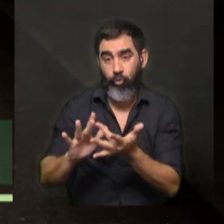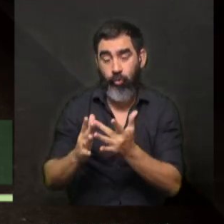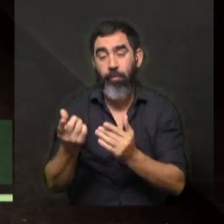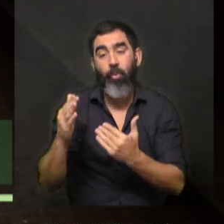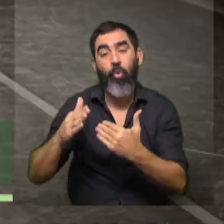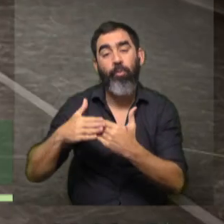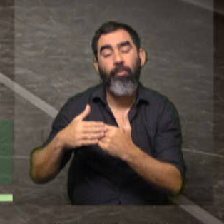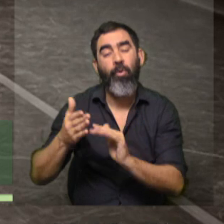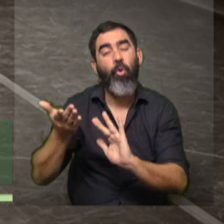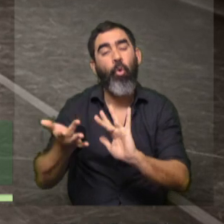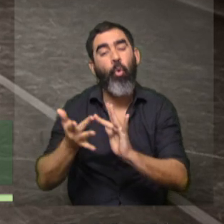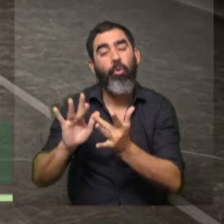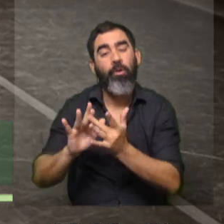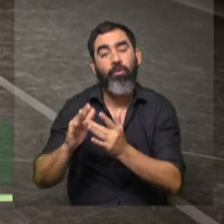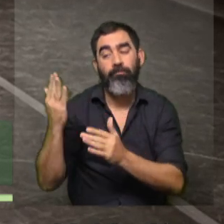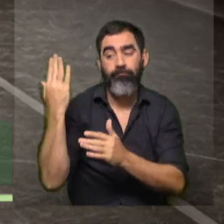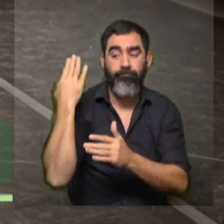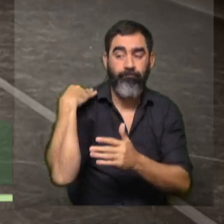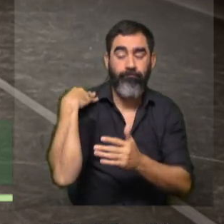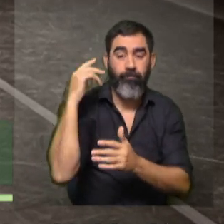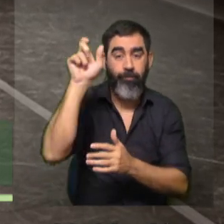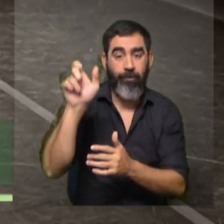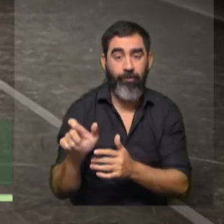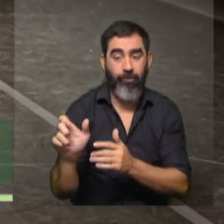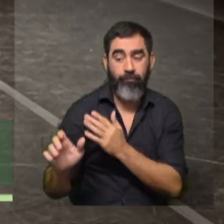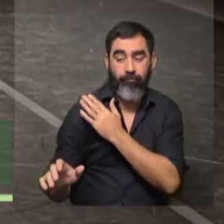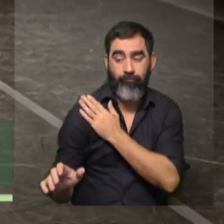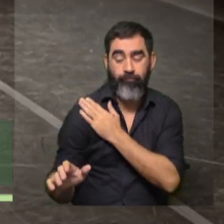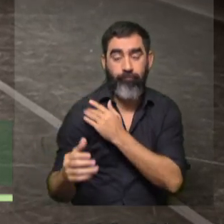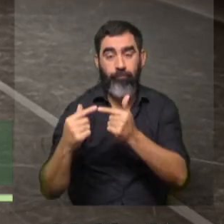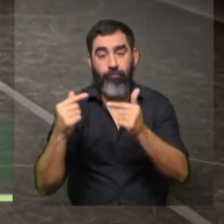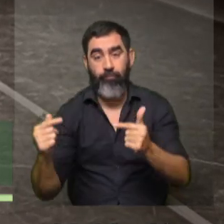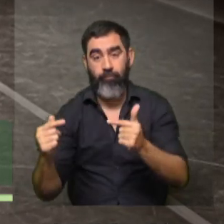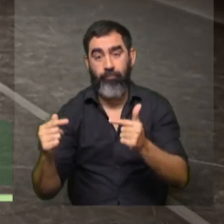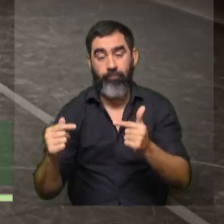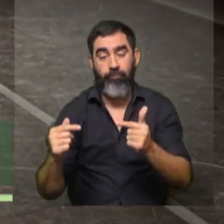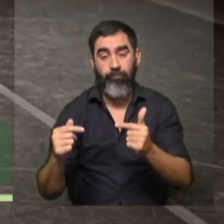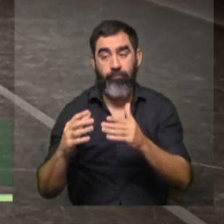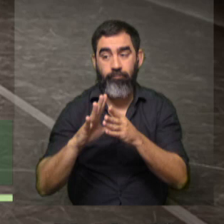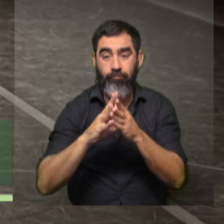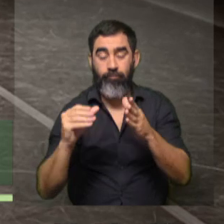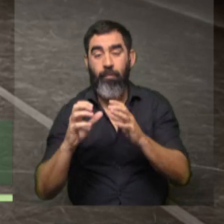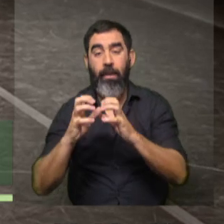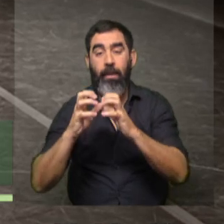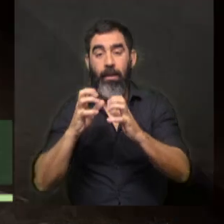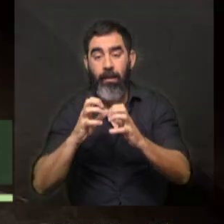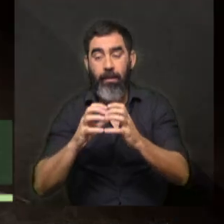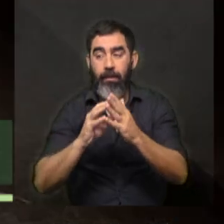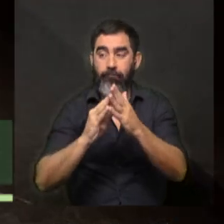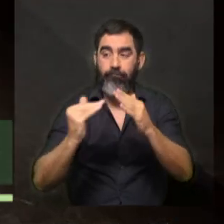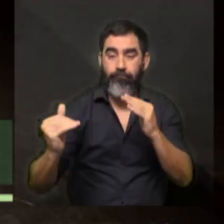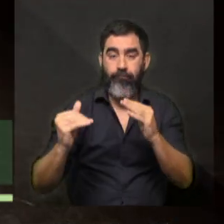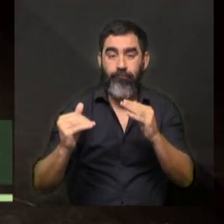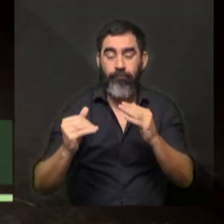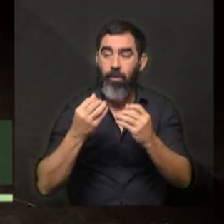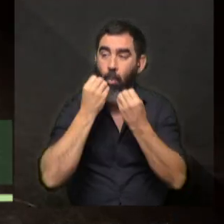o sea, que alguien te ponga la mano en la espalda lo que te da de información y de... como una herramienta